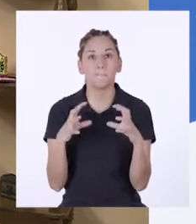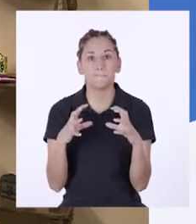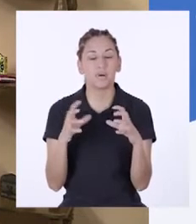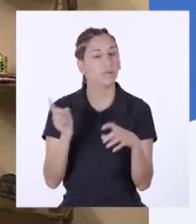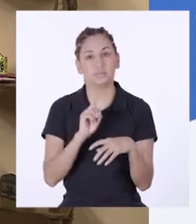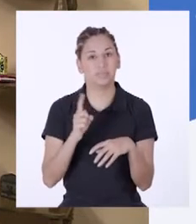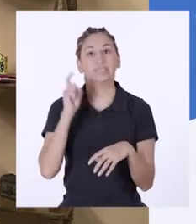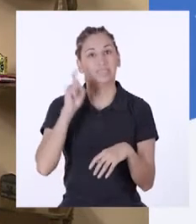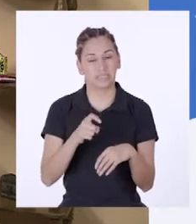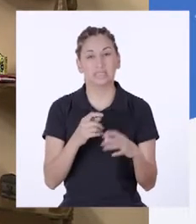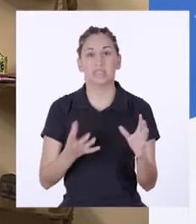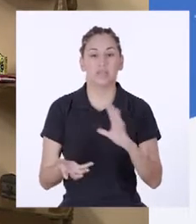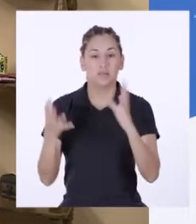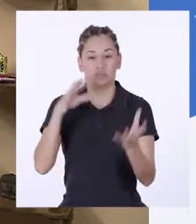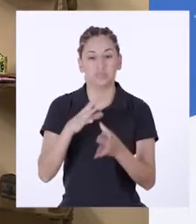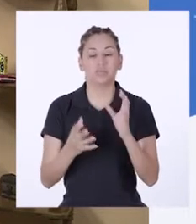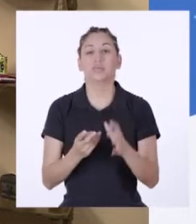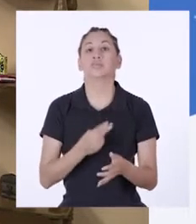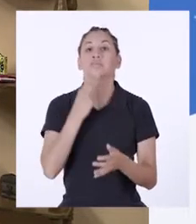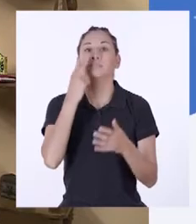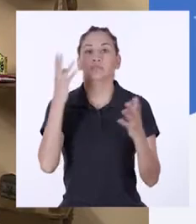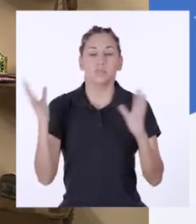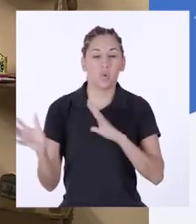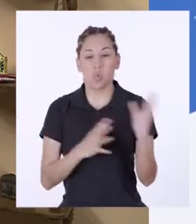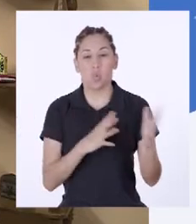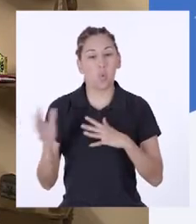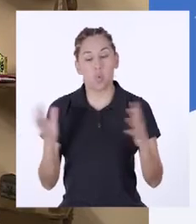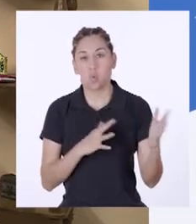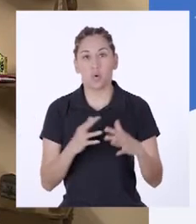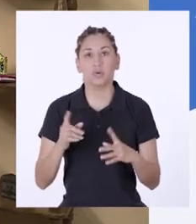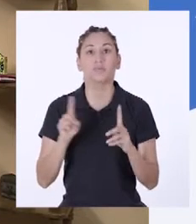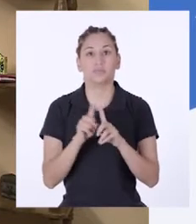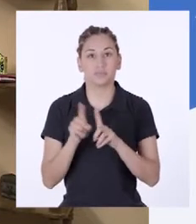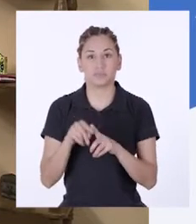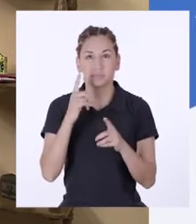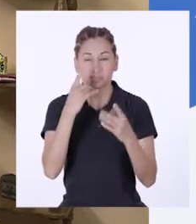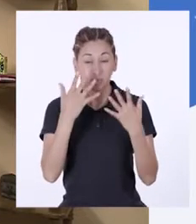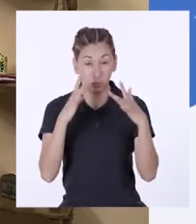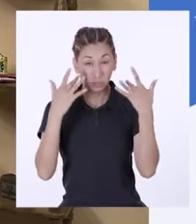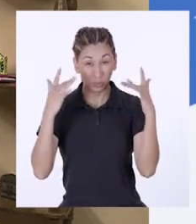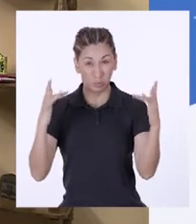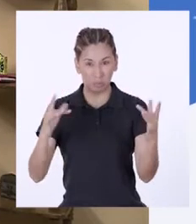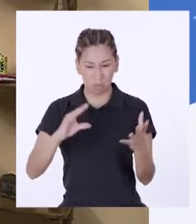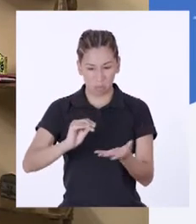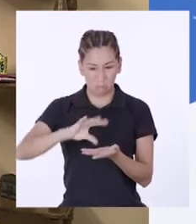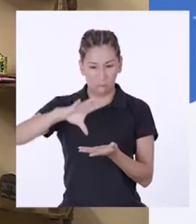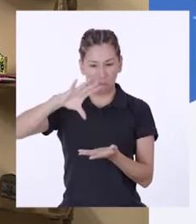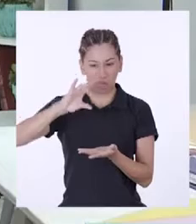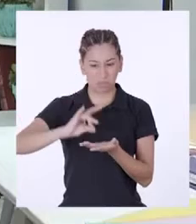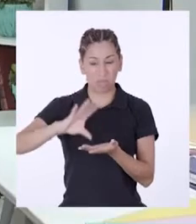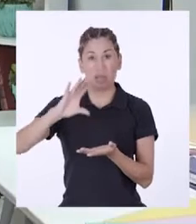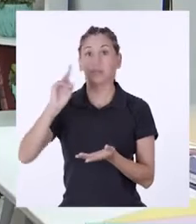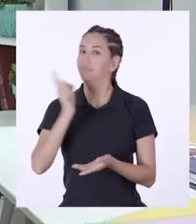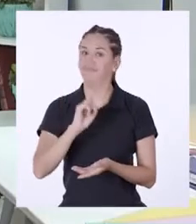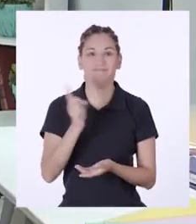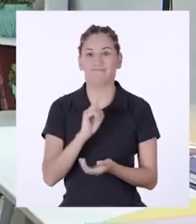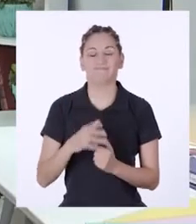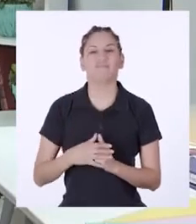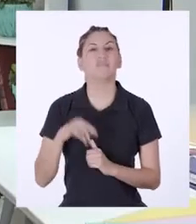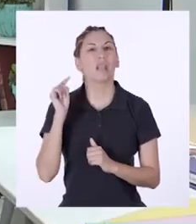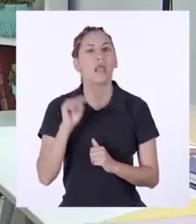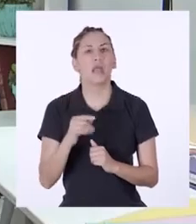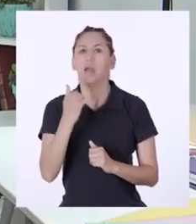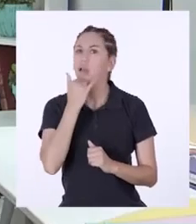También lo podemos reconocer si en el compostaje identificamos un aspecto brillante y pegajoso. Y si